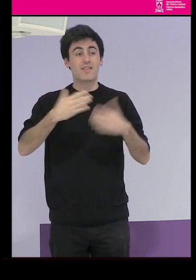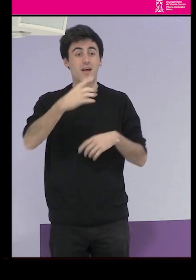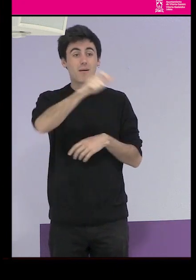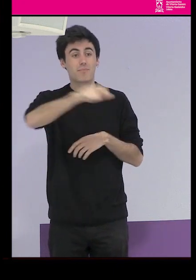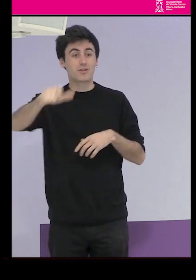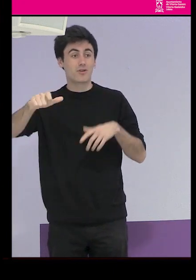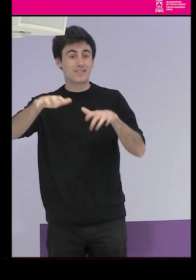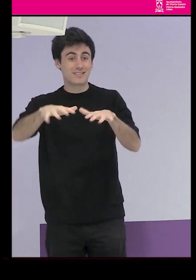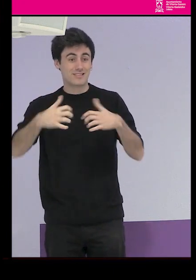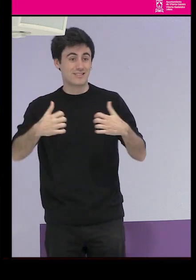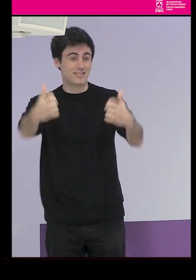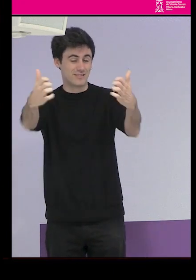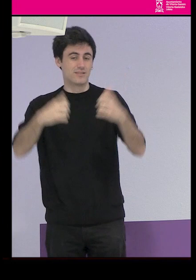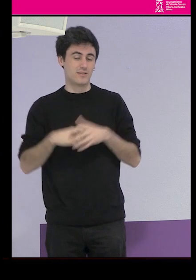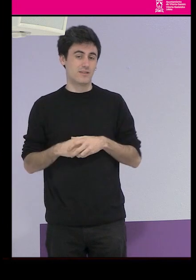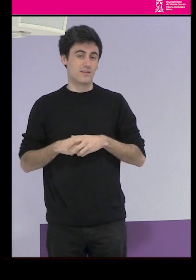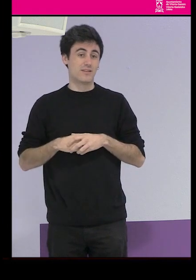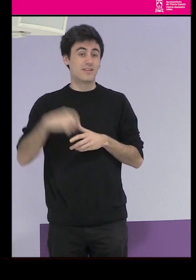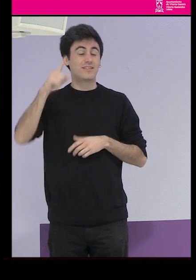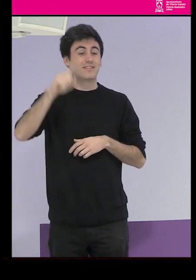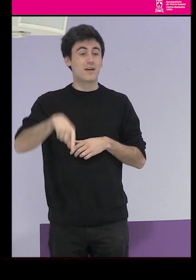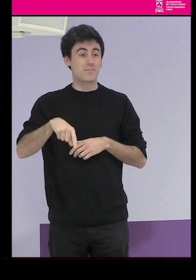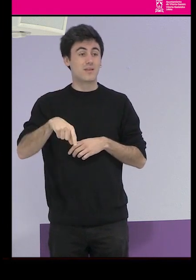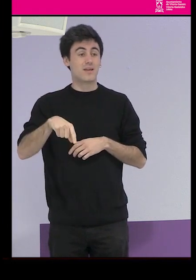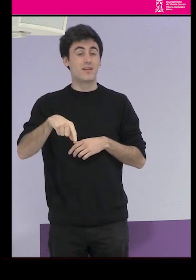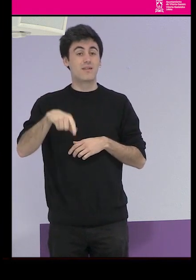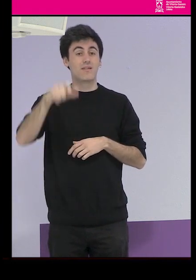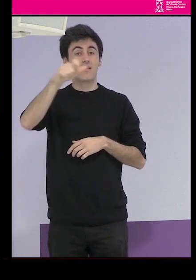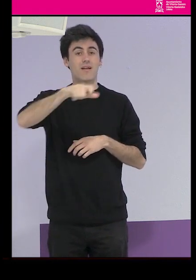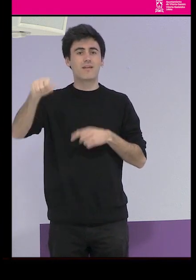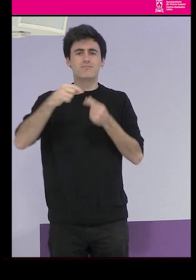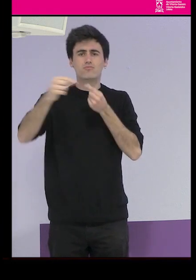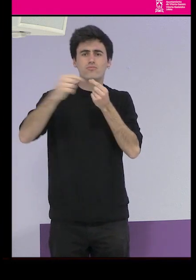que estáis en la sala, a las que también están de modo virtual,